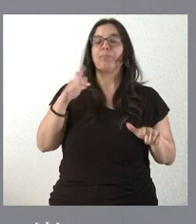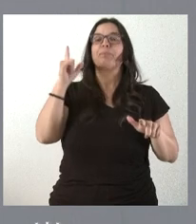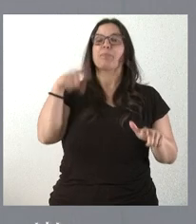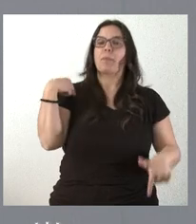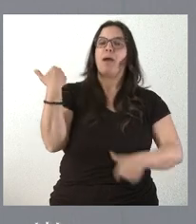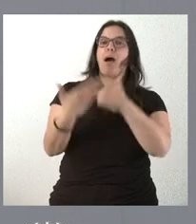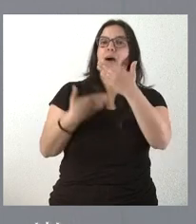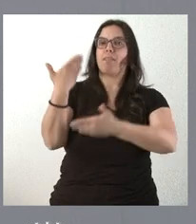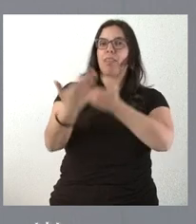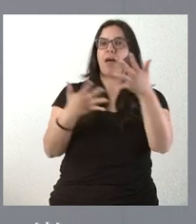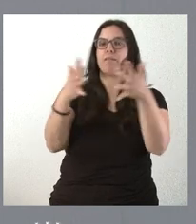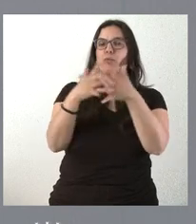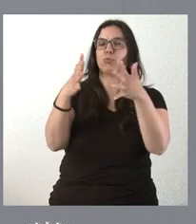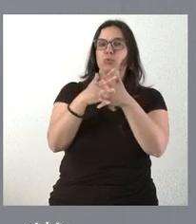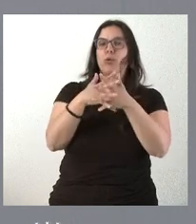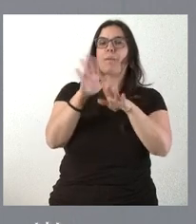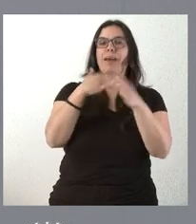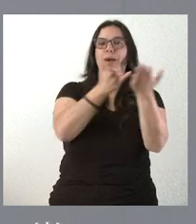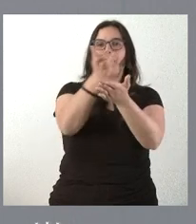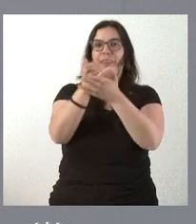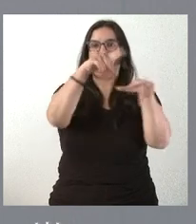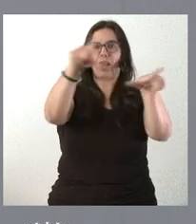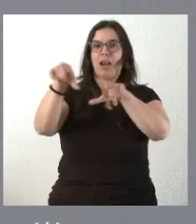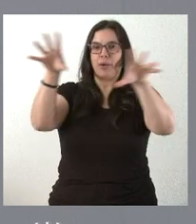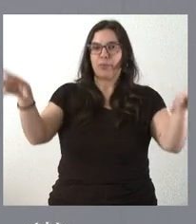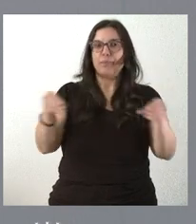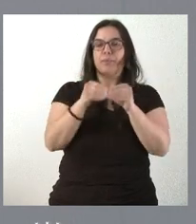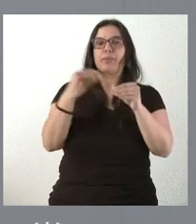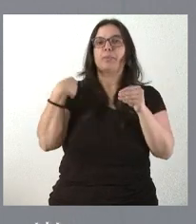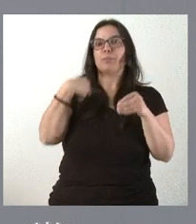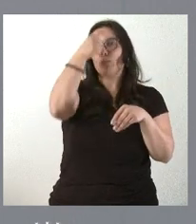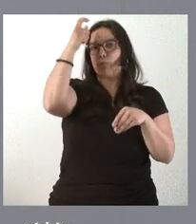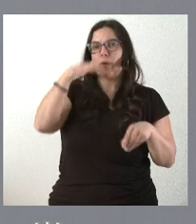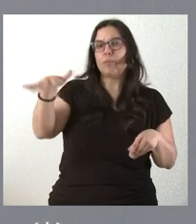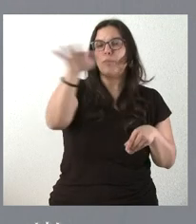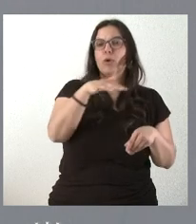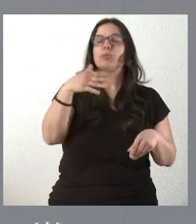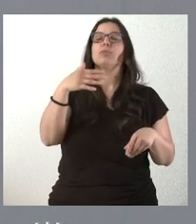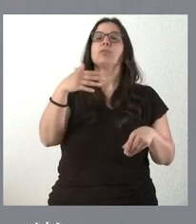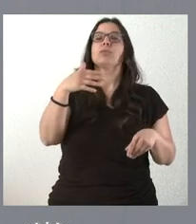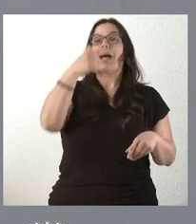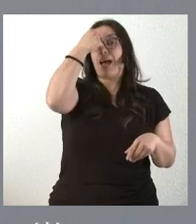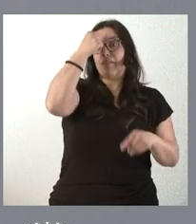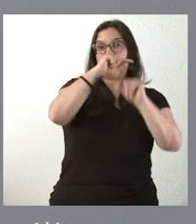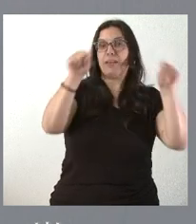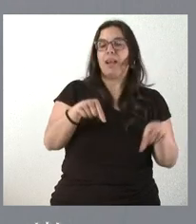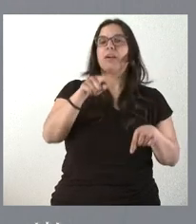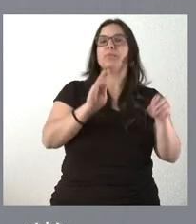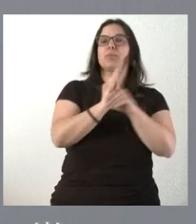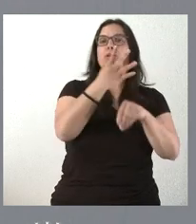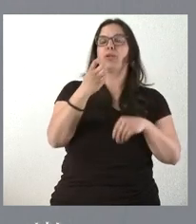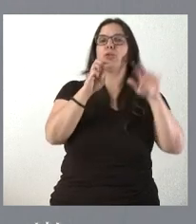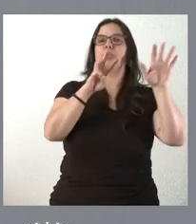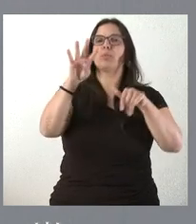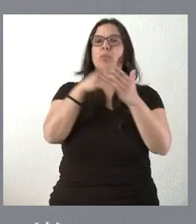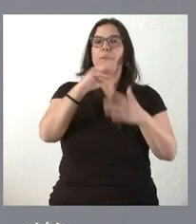infraestructuras rurales de construcción parcelaria en Duruelo y Montechico, en Ávila, por un importe de 458.000 euros. En este